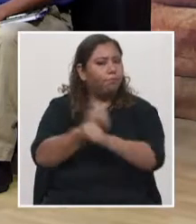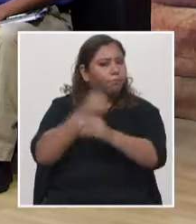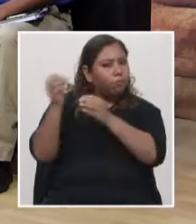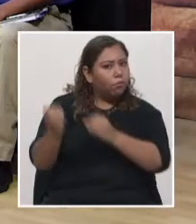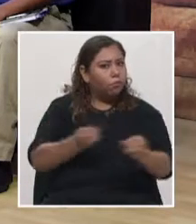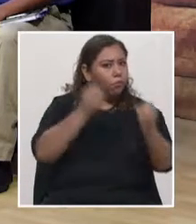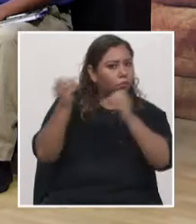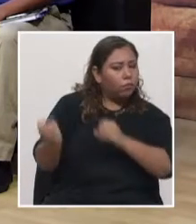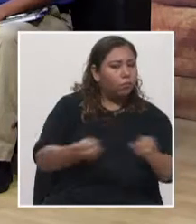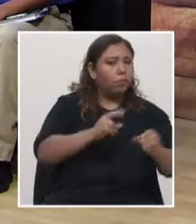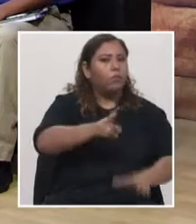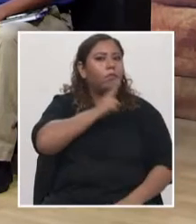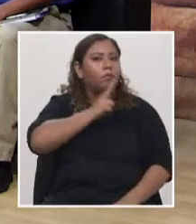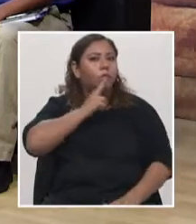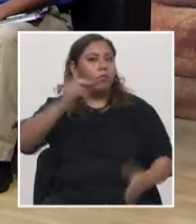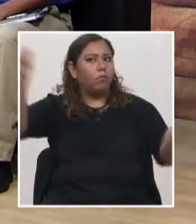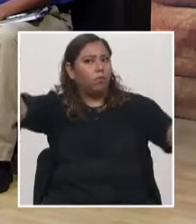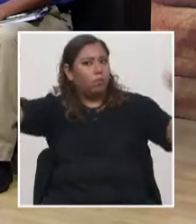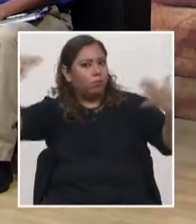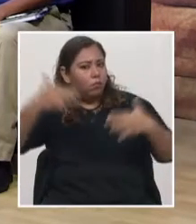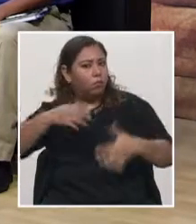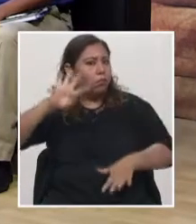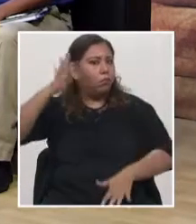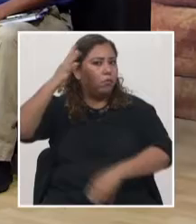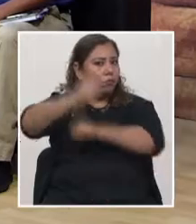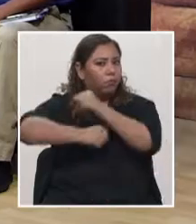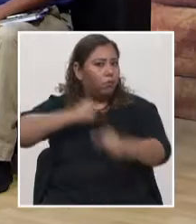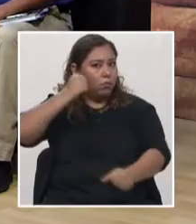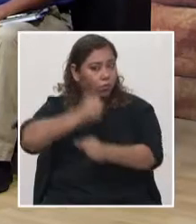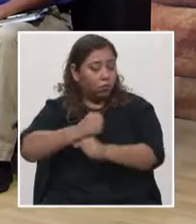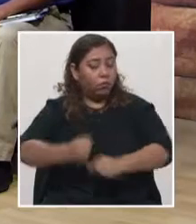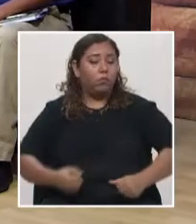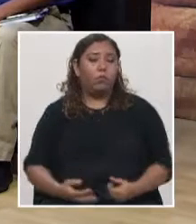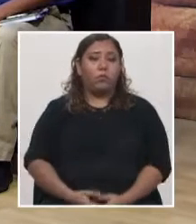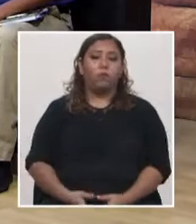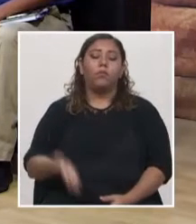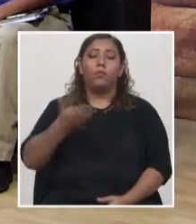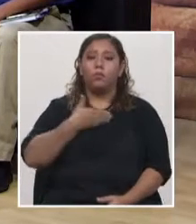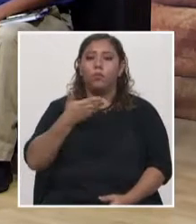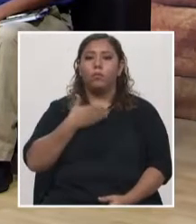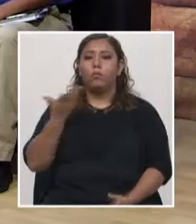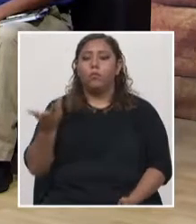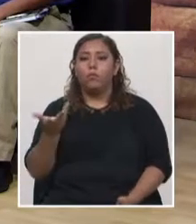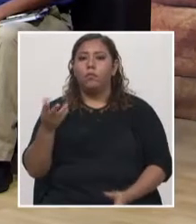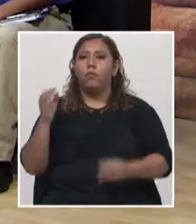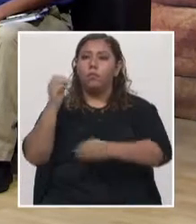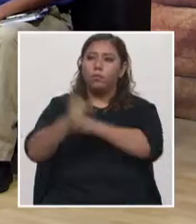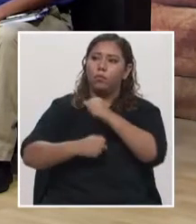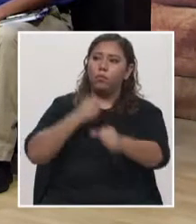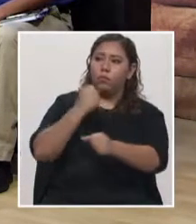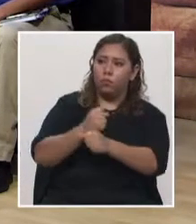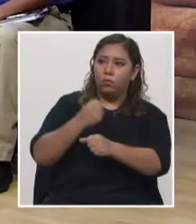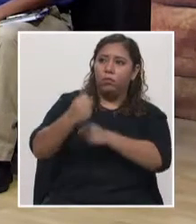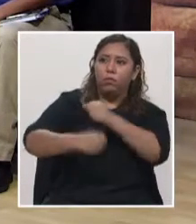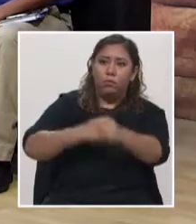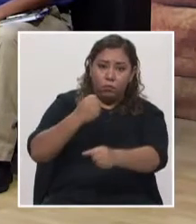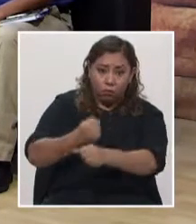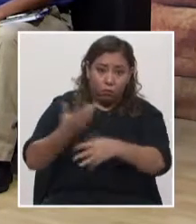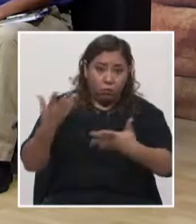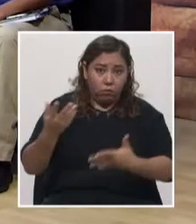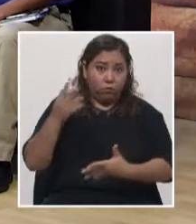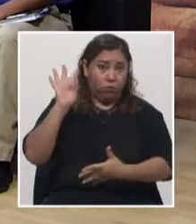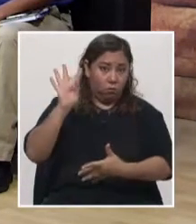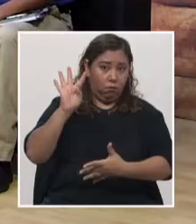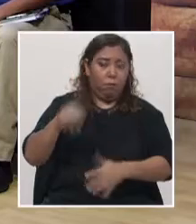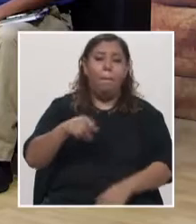internacional. Durante estos cuatro años se ha venido desarrollando, año con año, Honduras se ha posicionado ya en lo que es